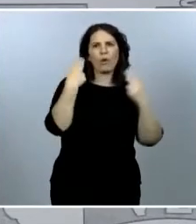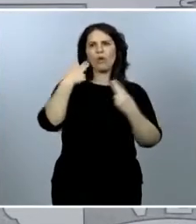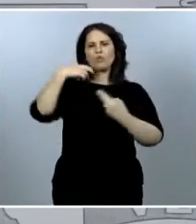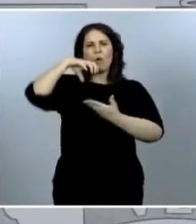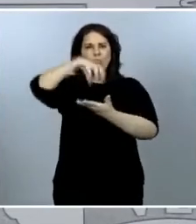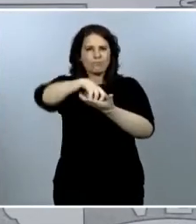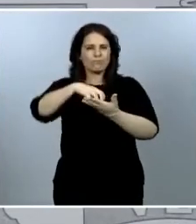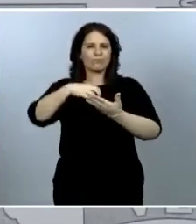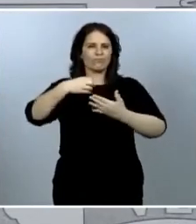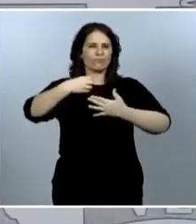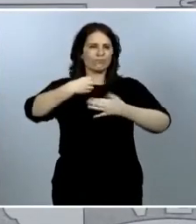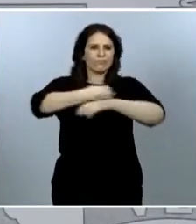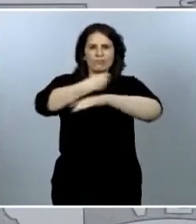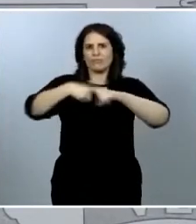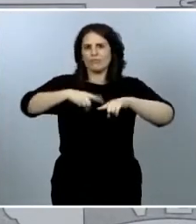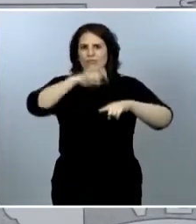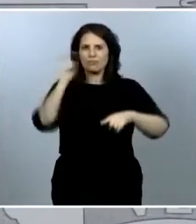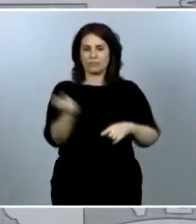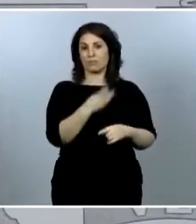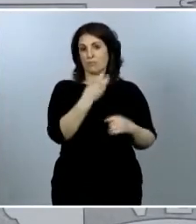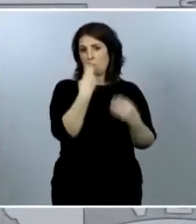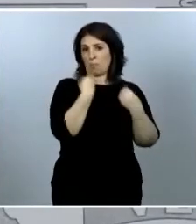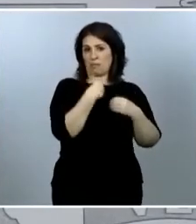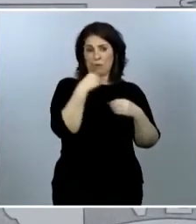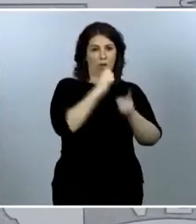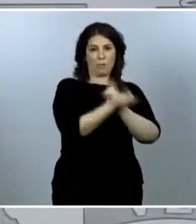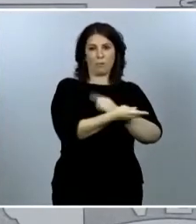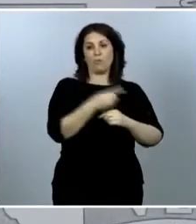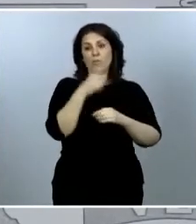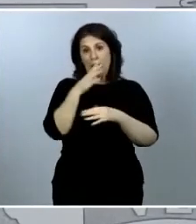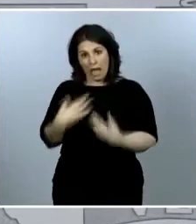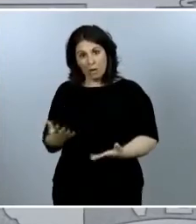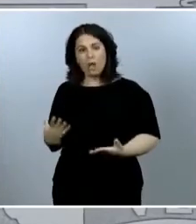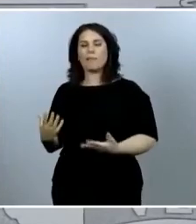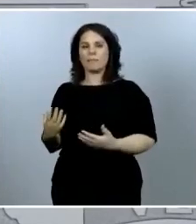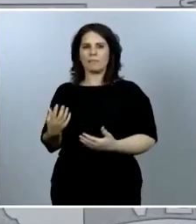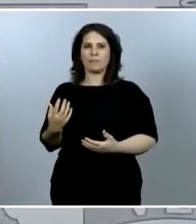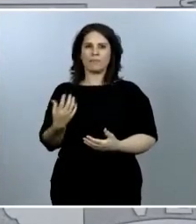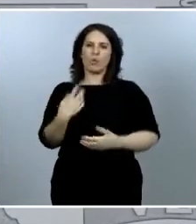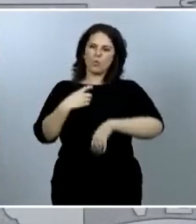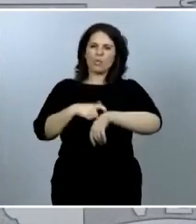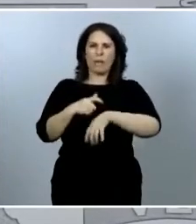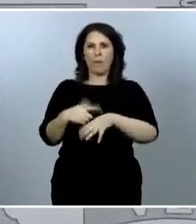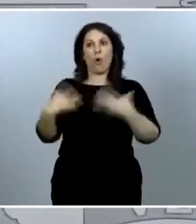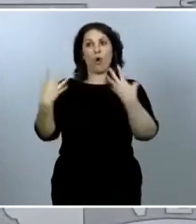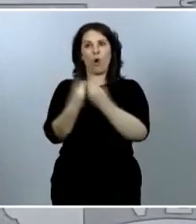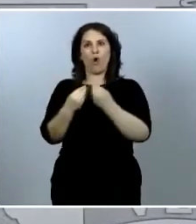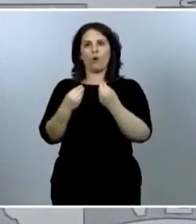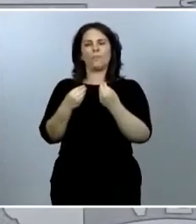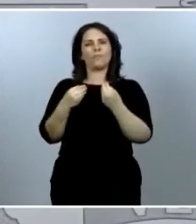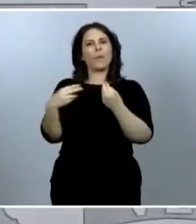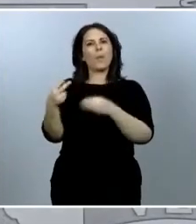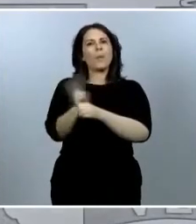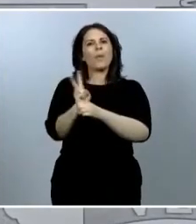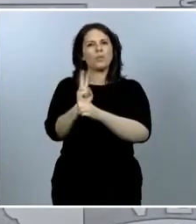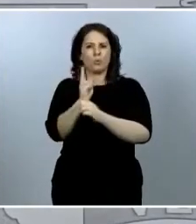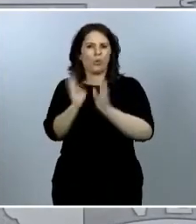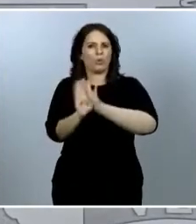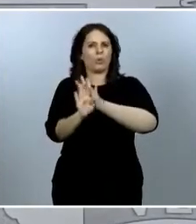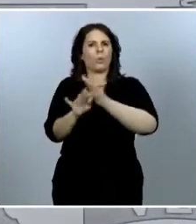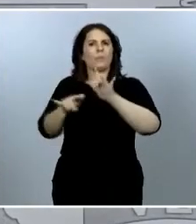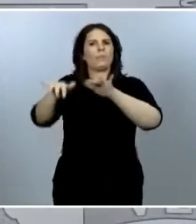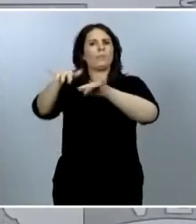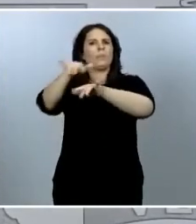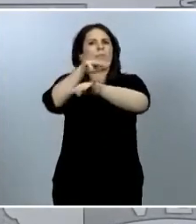esperemos que la ciencia nos dé una alegría pronto, durante un tiempo con el virus hasta que podamos neutralizarlo definitivamente. Y eso nos